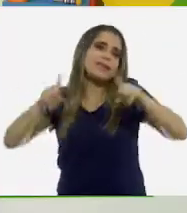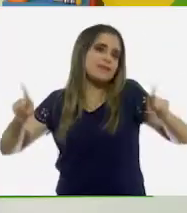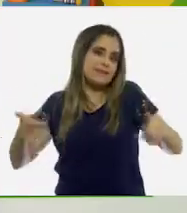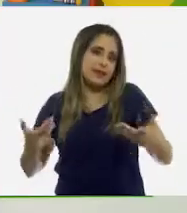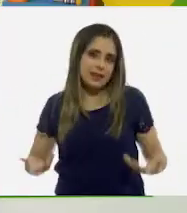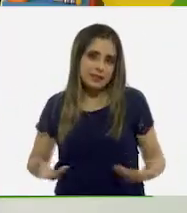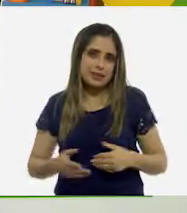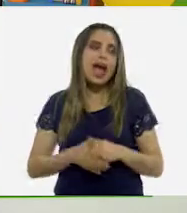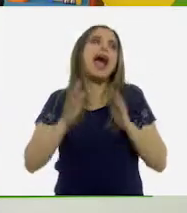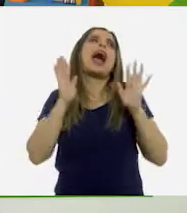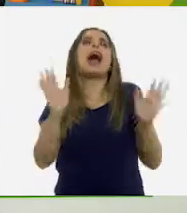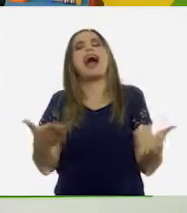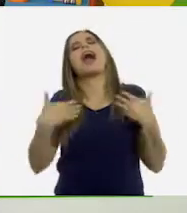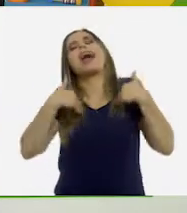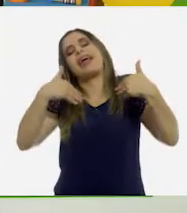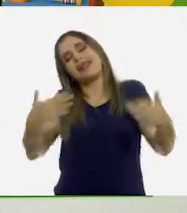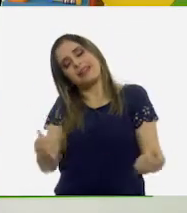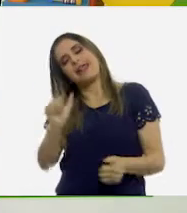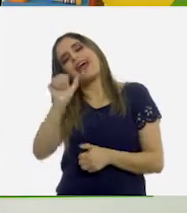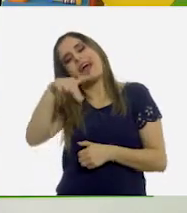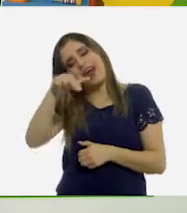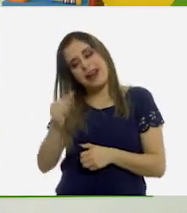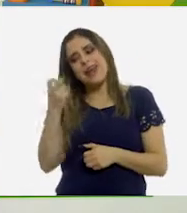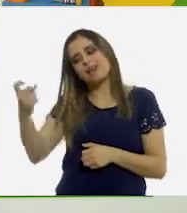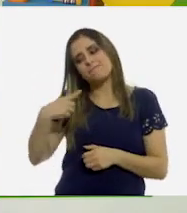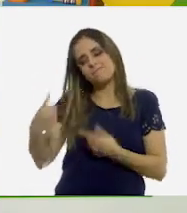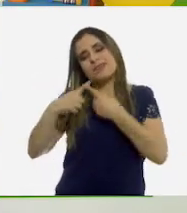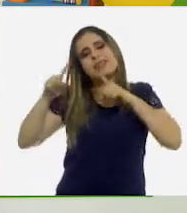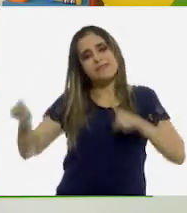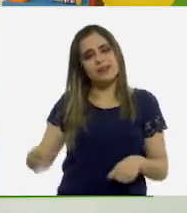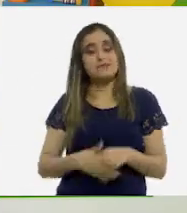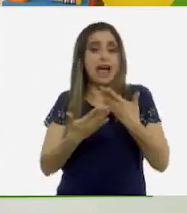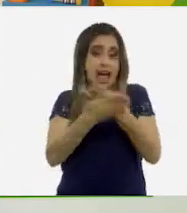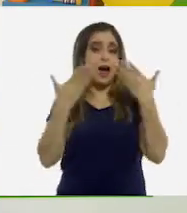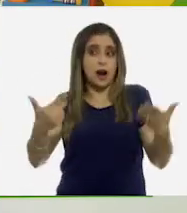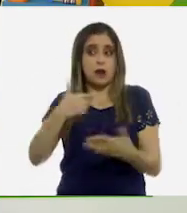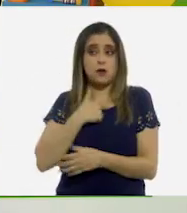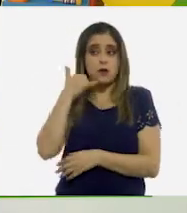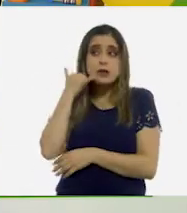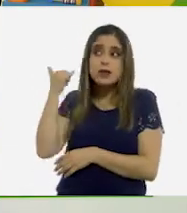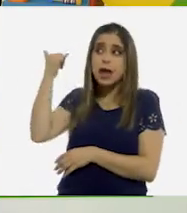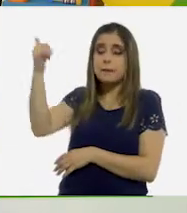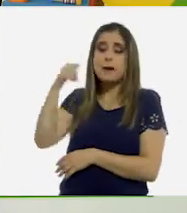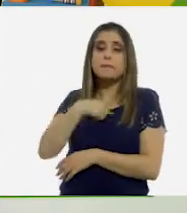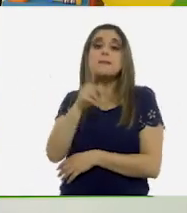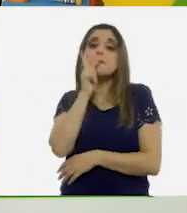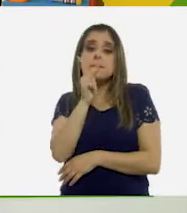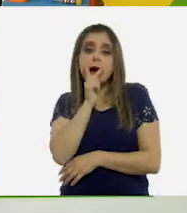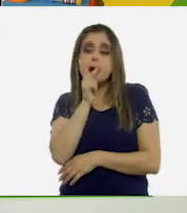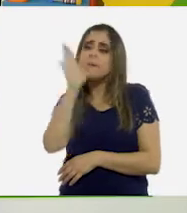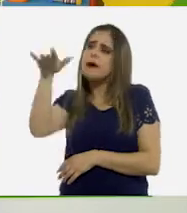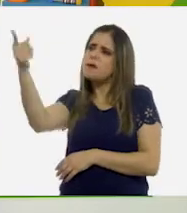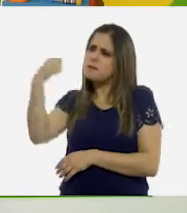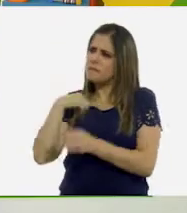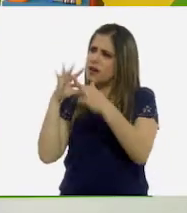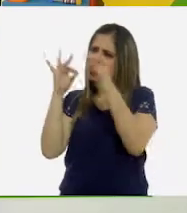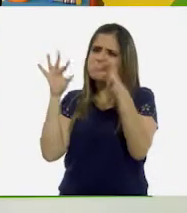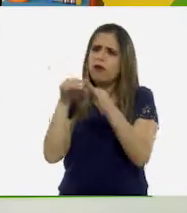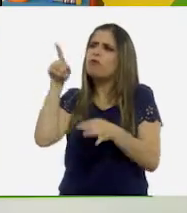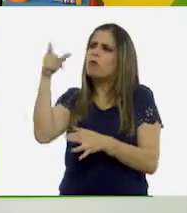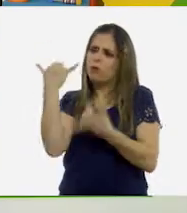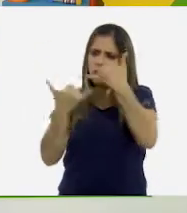entendimos, Ana. Pues hoy en la noche le voy a llamar por teléfono a mi papá para que me explique cómo